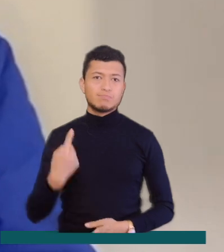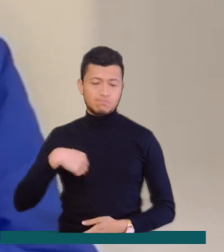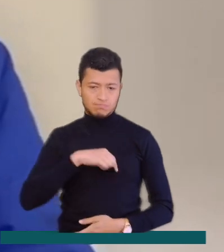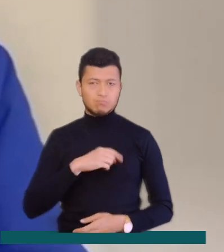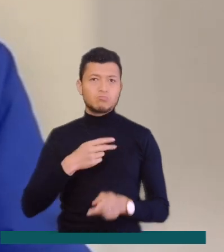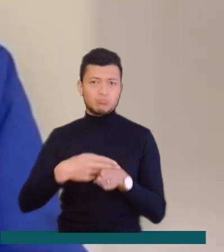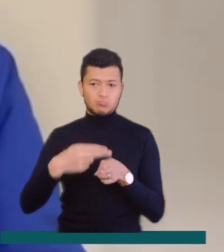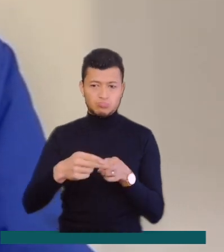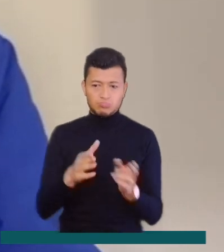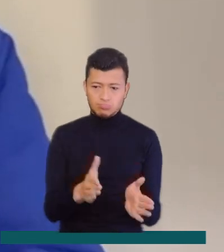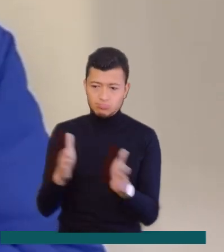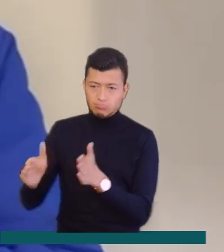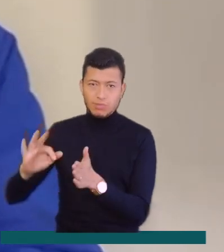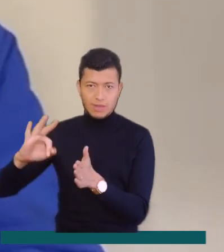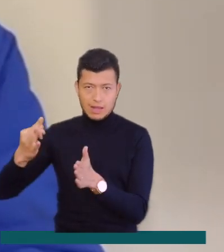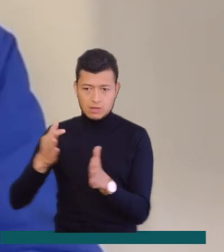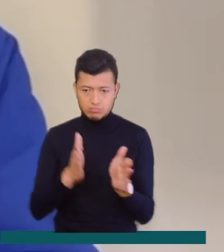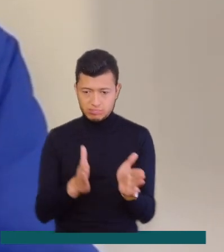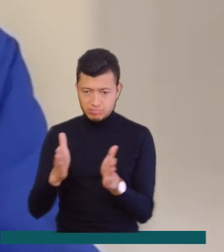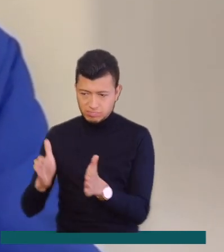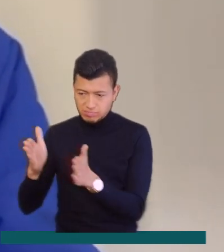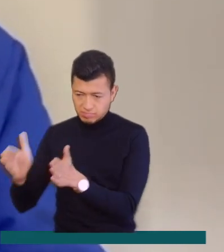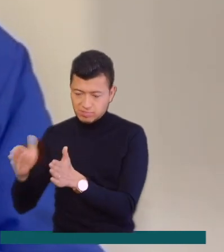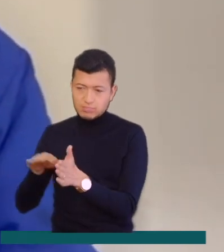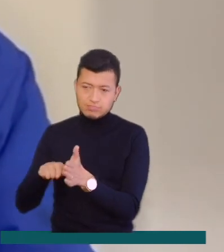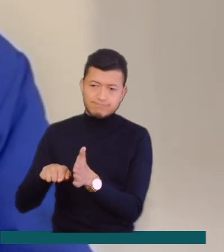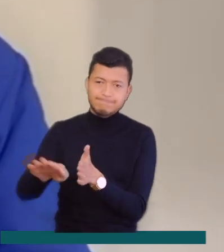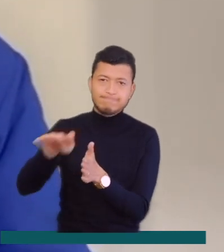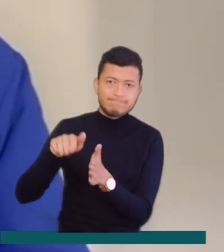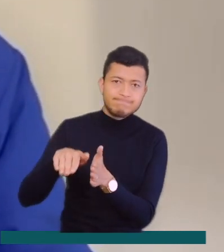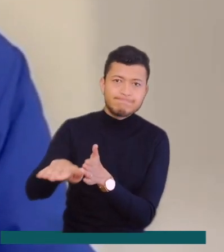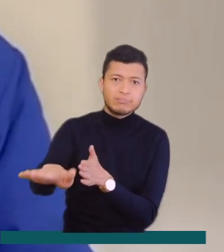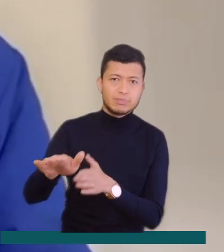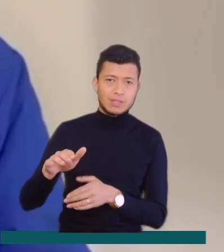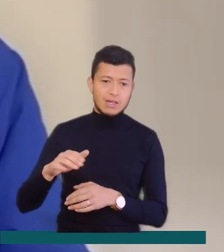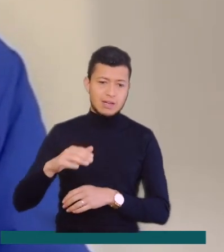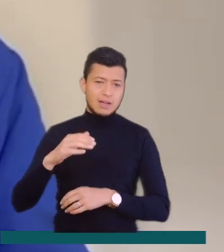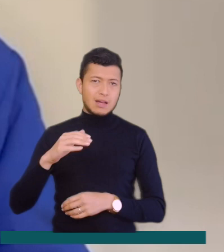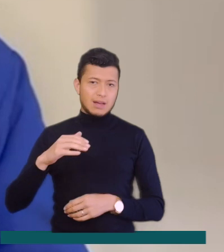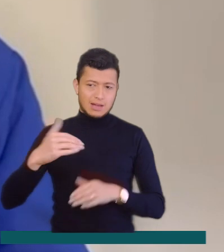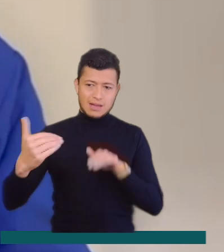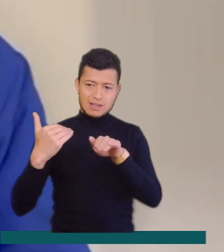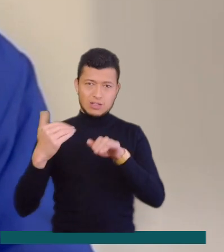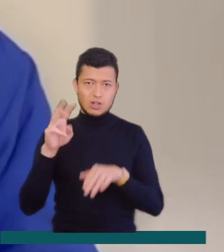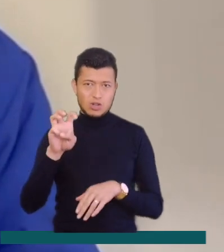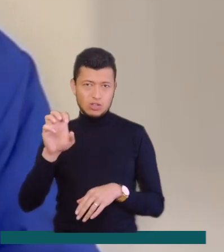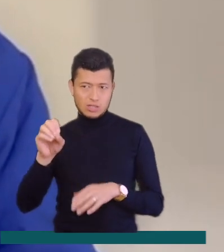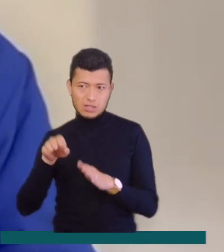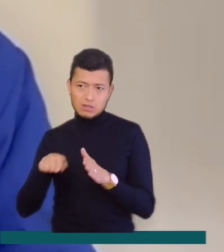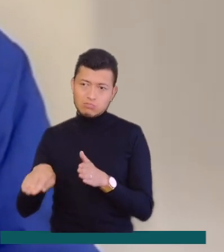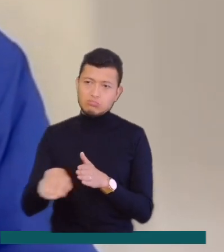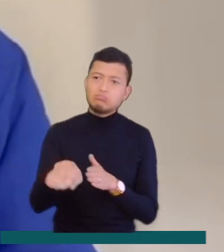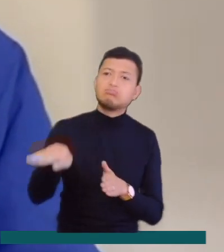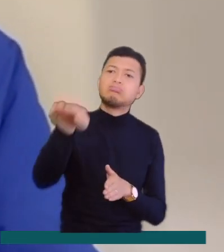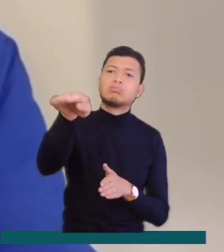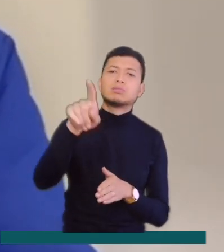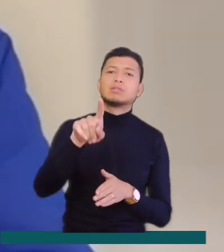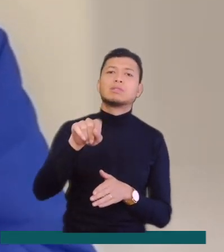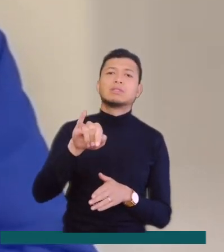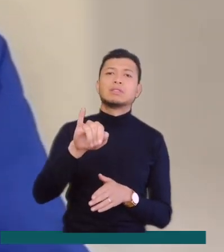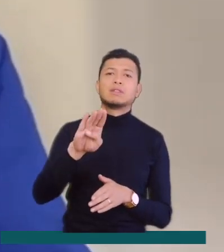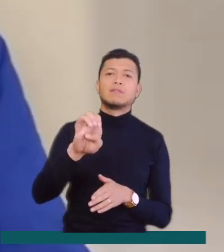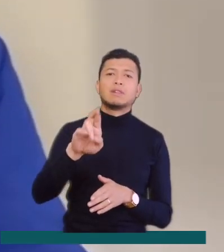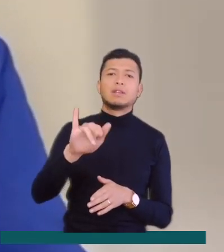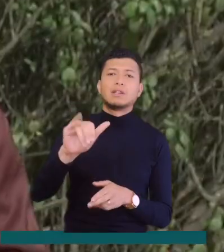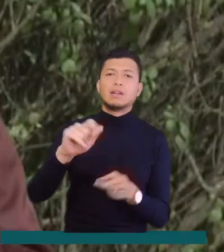ampliaría en un tercer carril, el sentido de vehículos que va desde calle 80 en Bogotá hasta el sector en Siberia